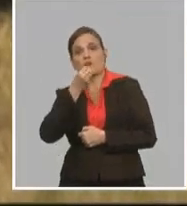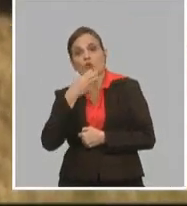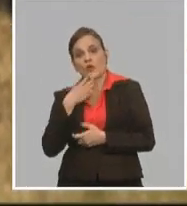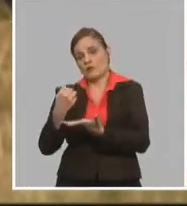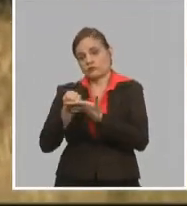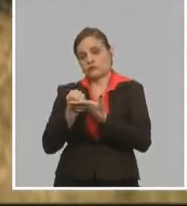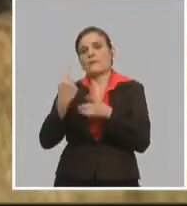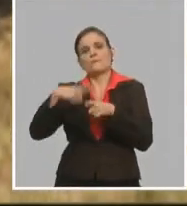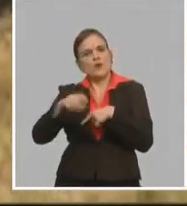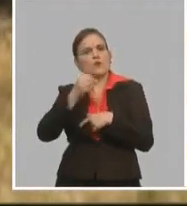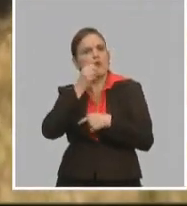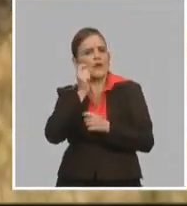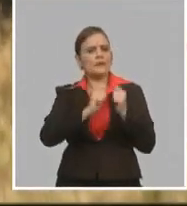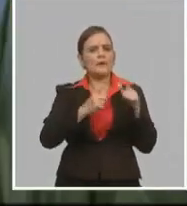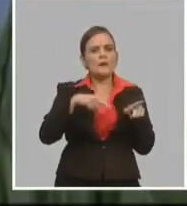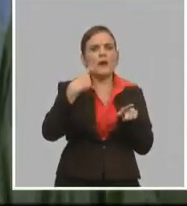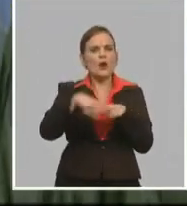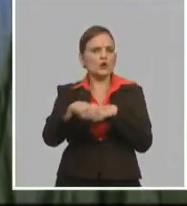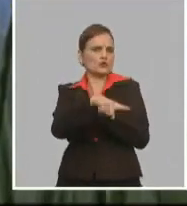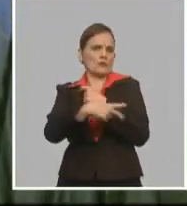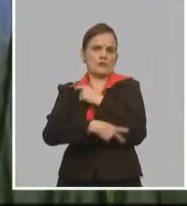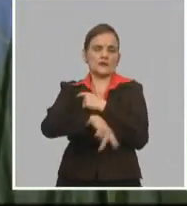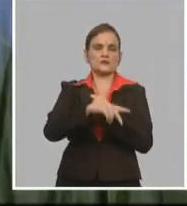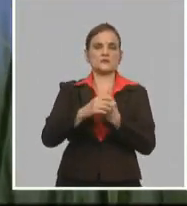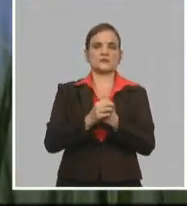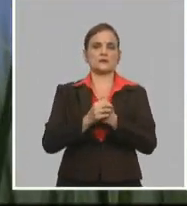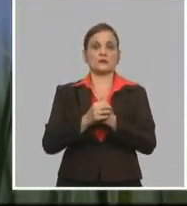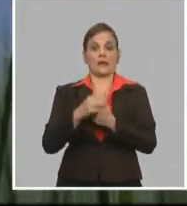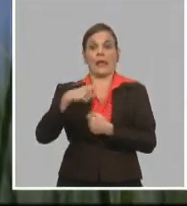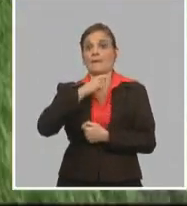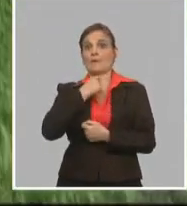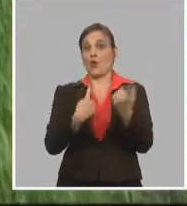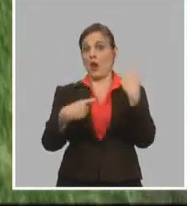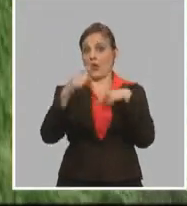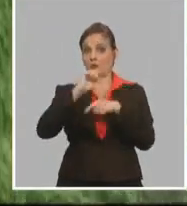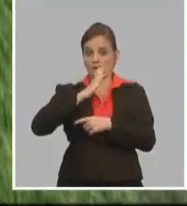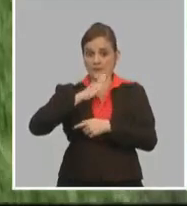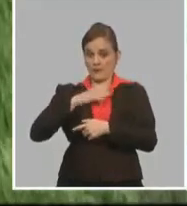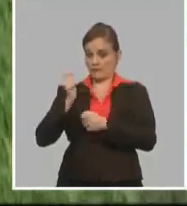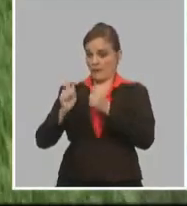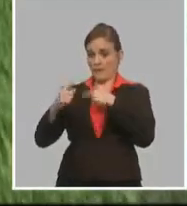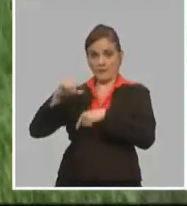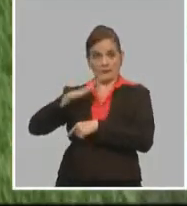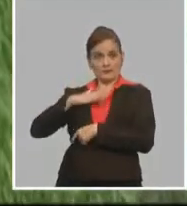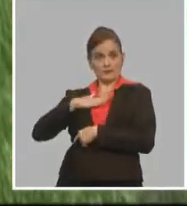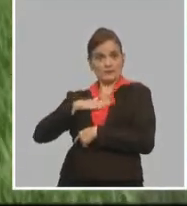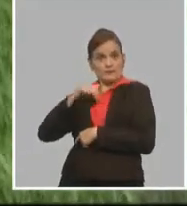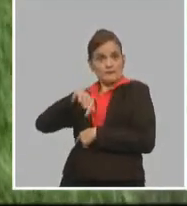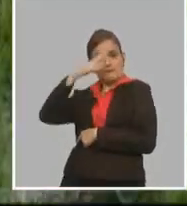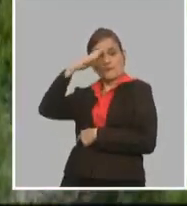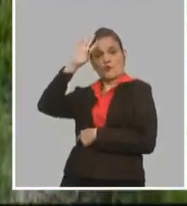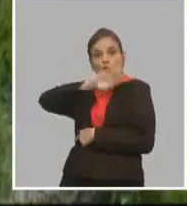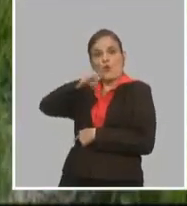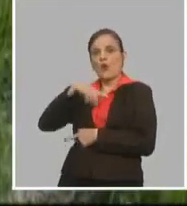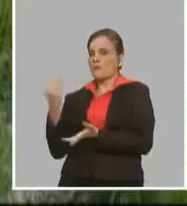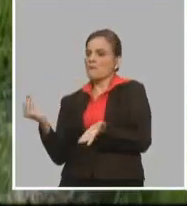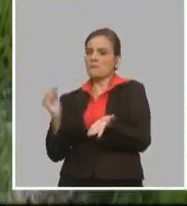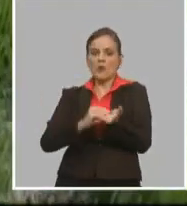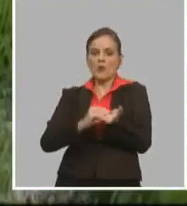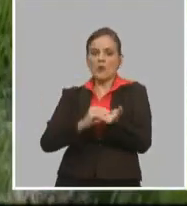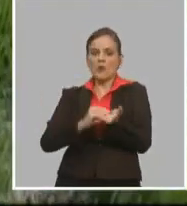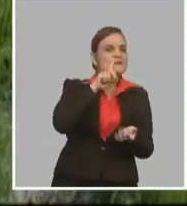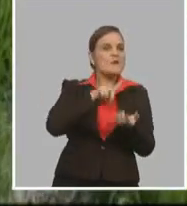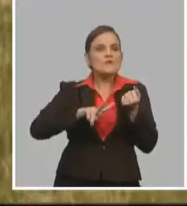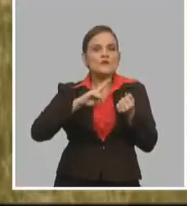la revolución, cuántas inversiones nacionales tenemos puestas acá en la provincia, que las hemos atendido también con mucha precisión, con mucho cuidado,